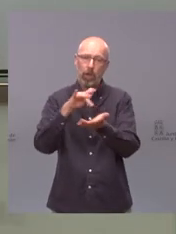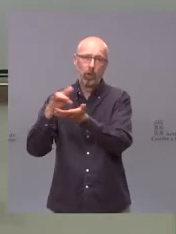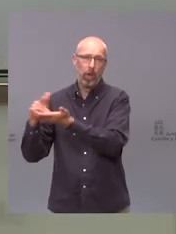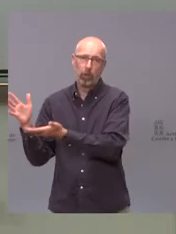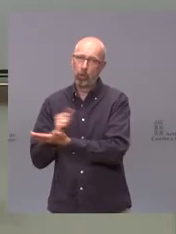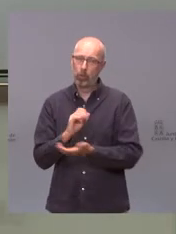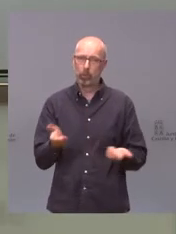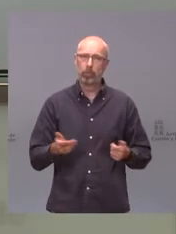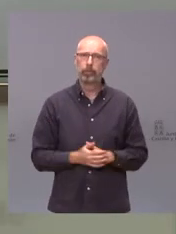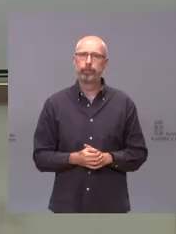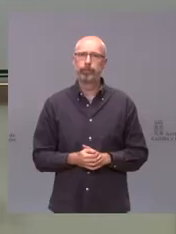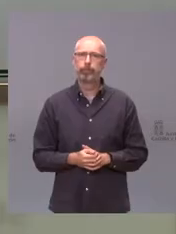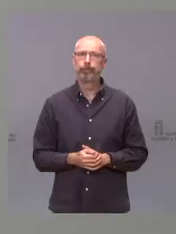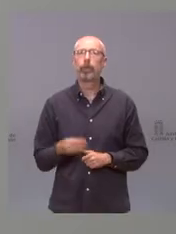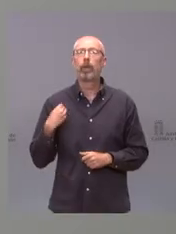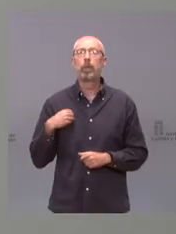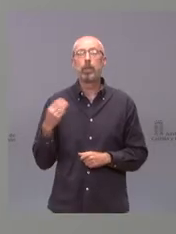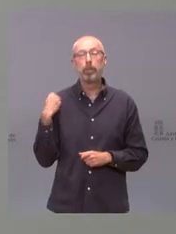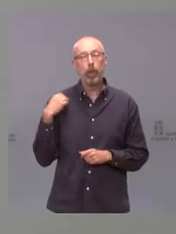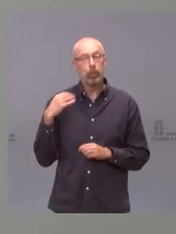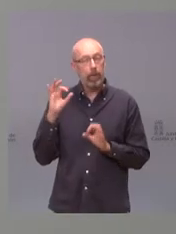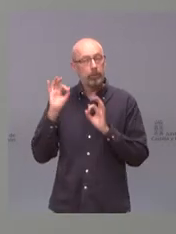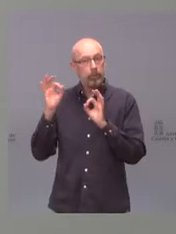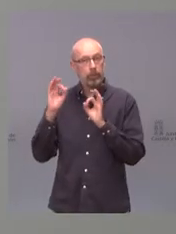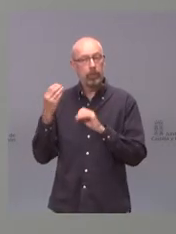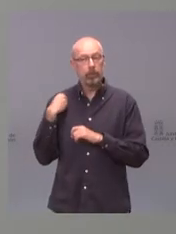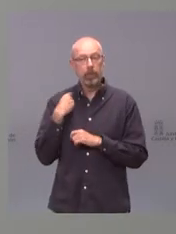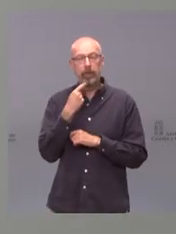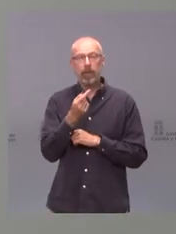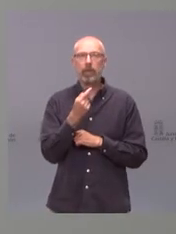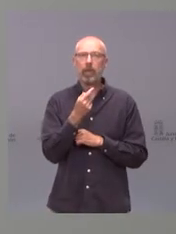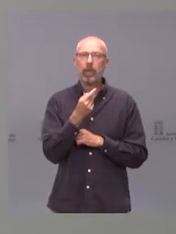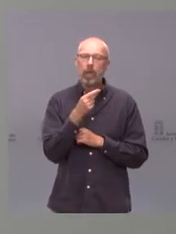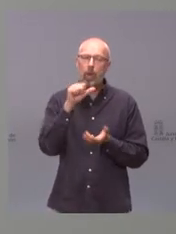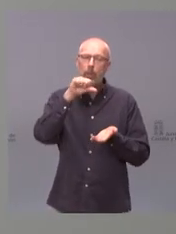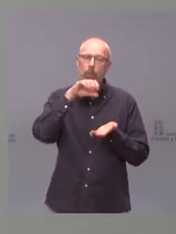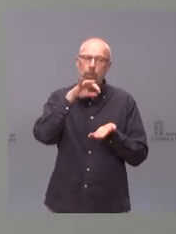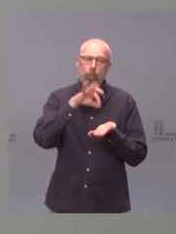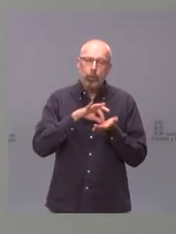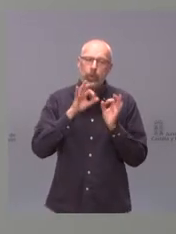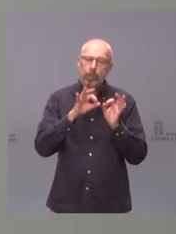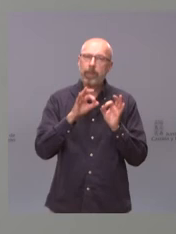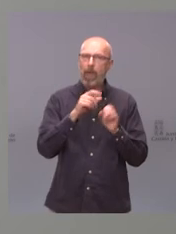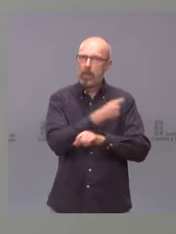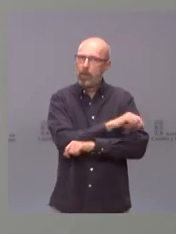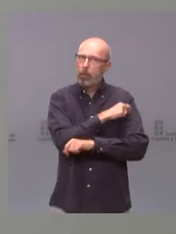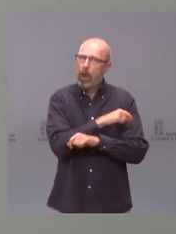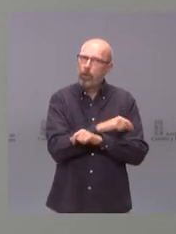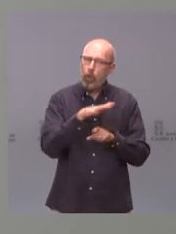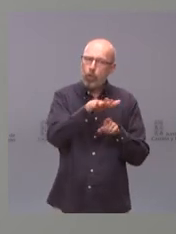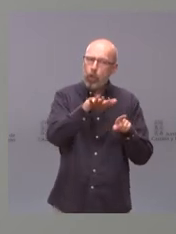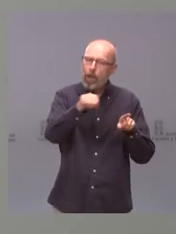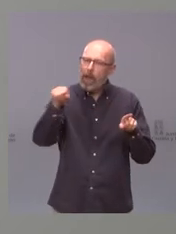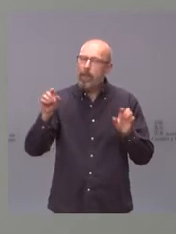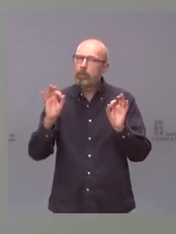preguntas concretas que hacía sobre si va a haber puntos de vacunación satélite en León está previsto que si es necesario se